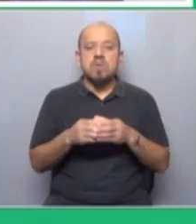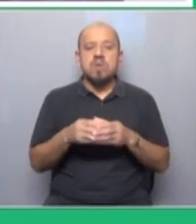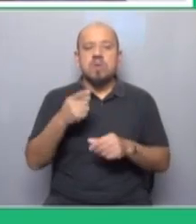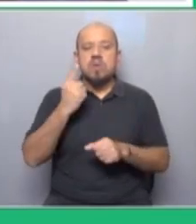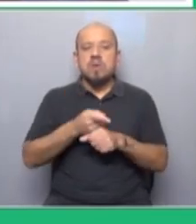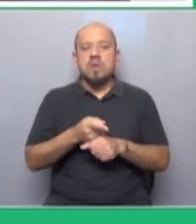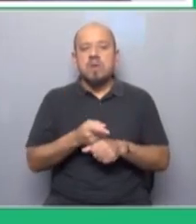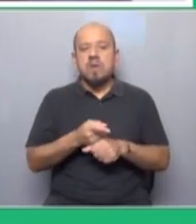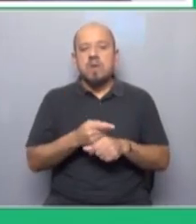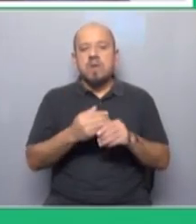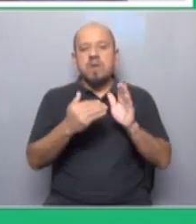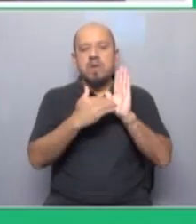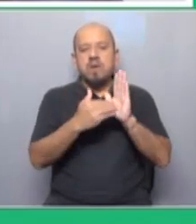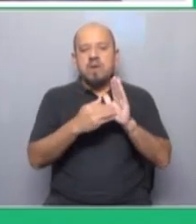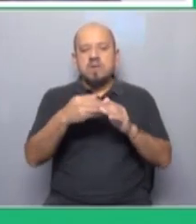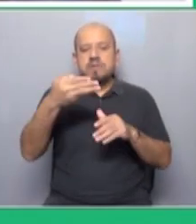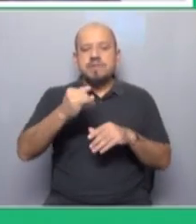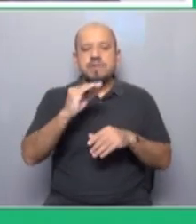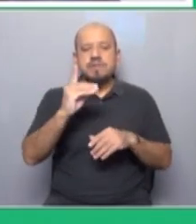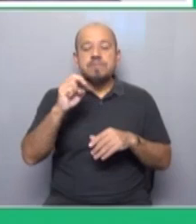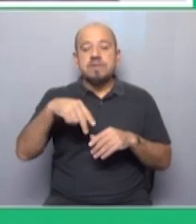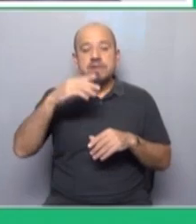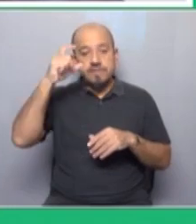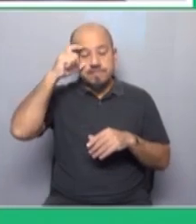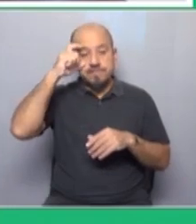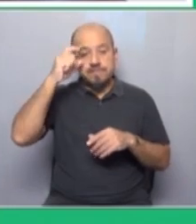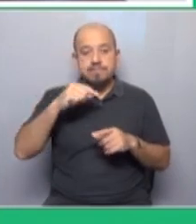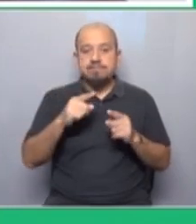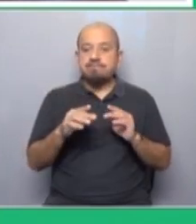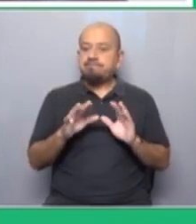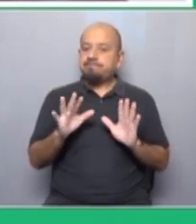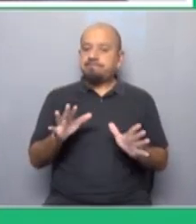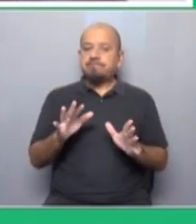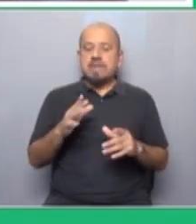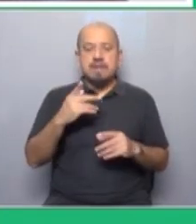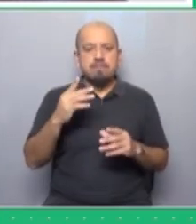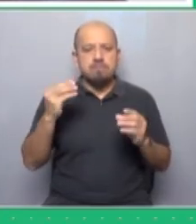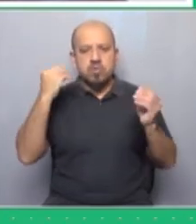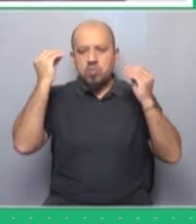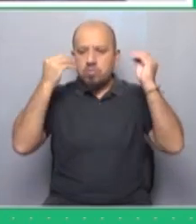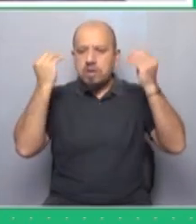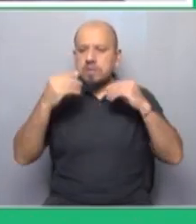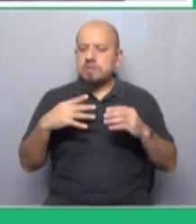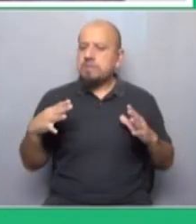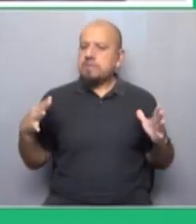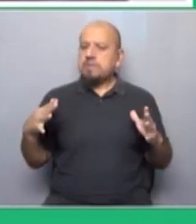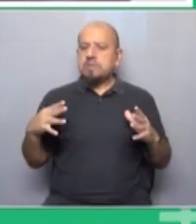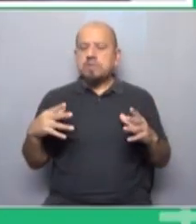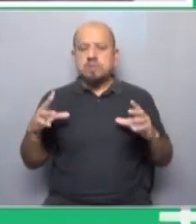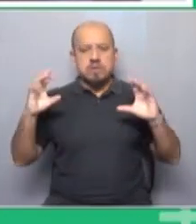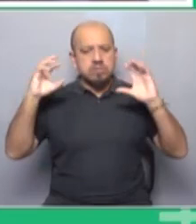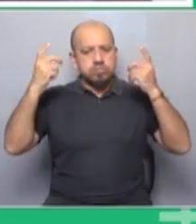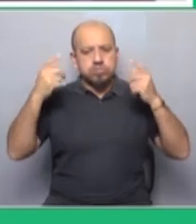este caso representados por Biden, tienen un temor de la radicalización de la clase obrera y los sectores